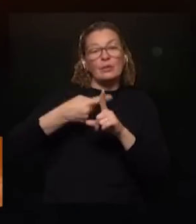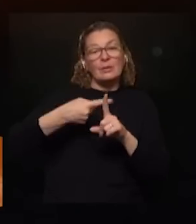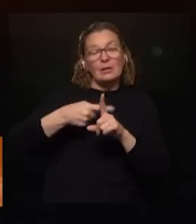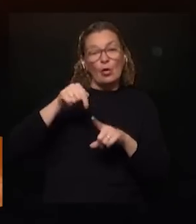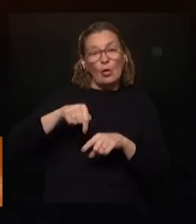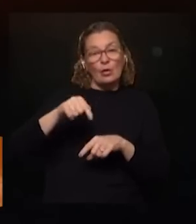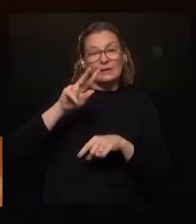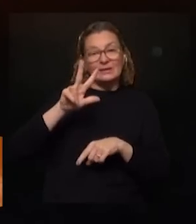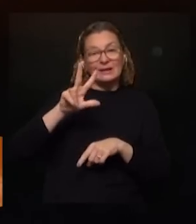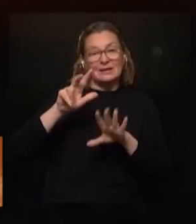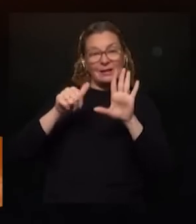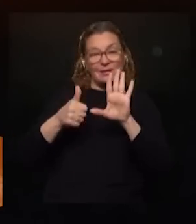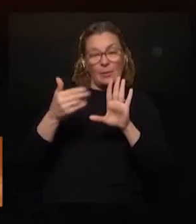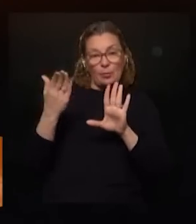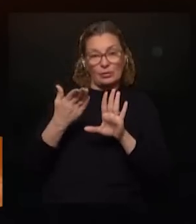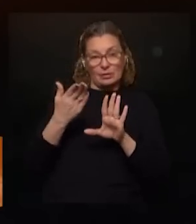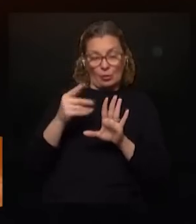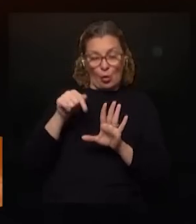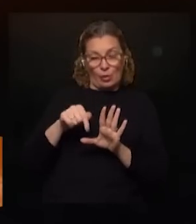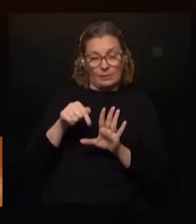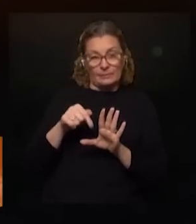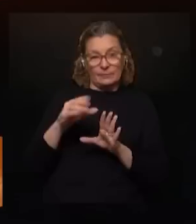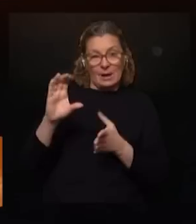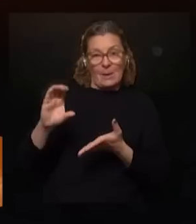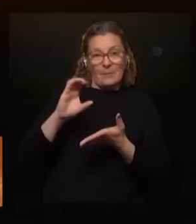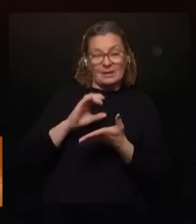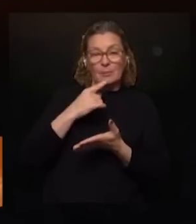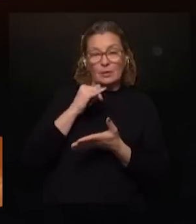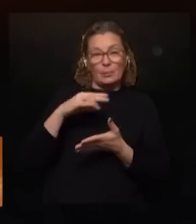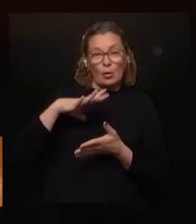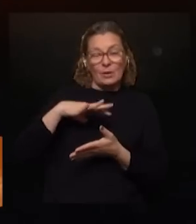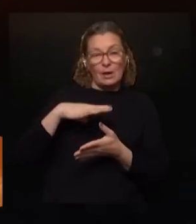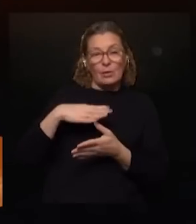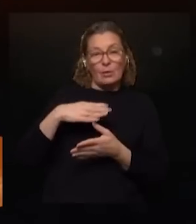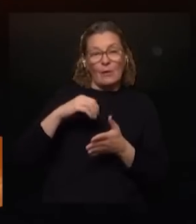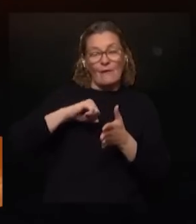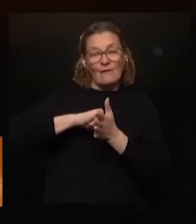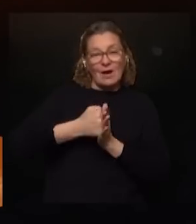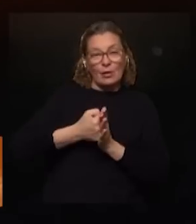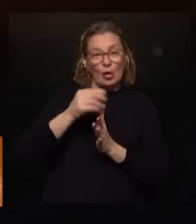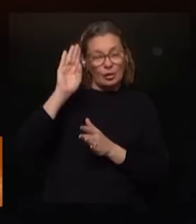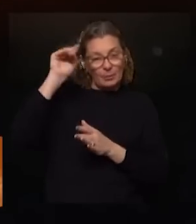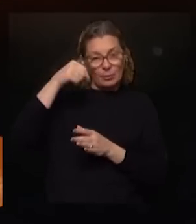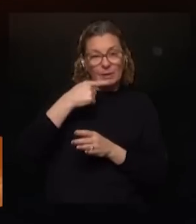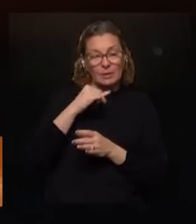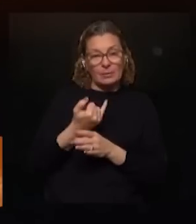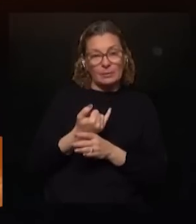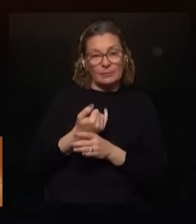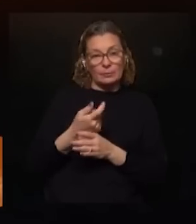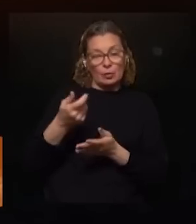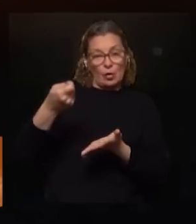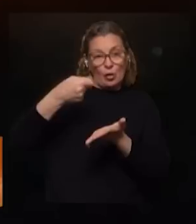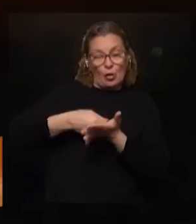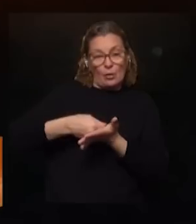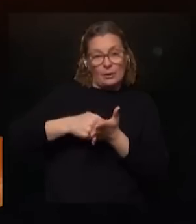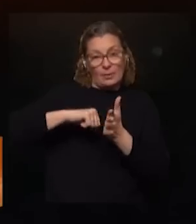hoy sería 36% el préstamo por ejemplo para jubilados del banco república que es un cobro seguro